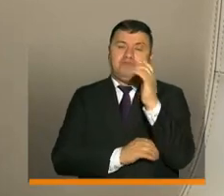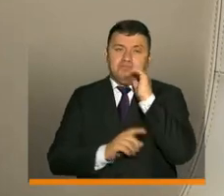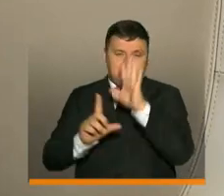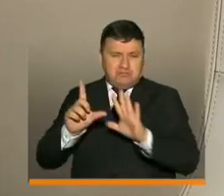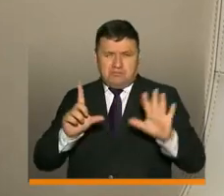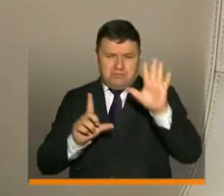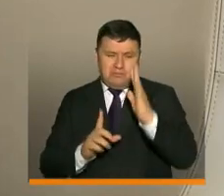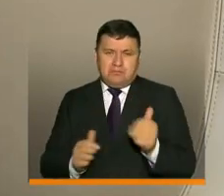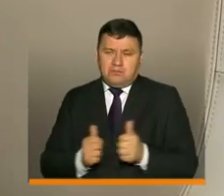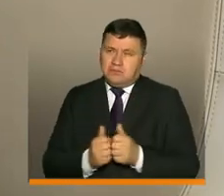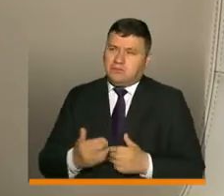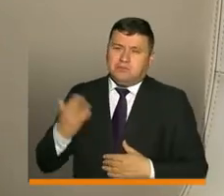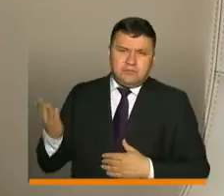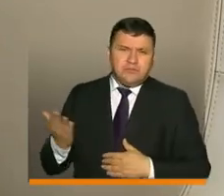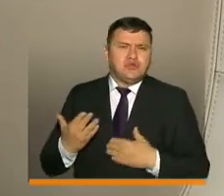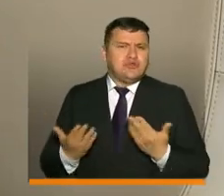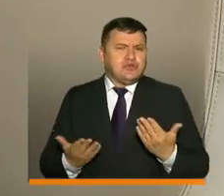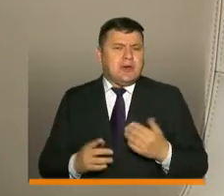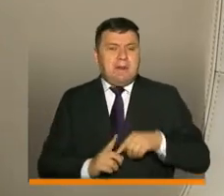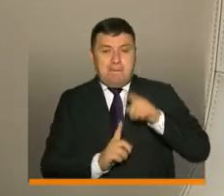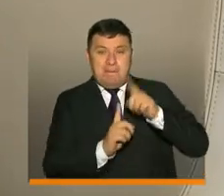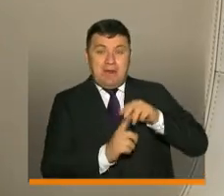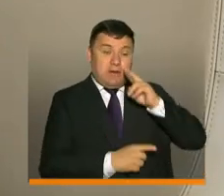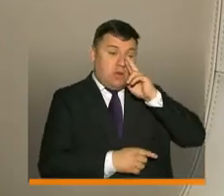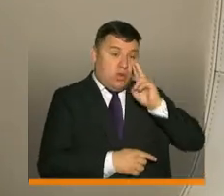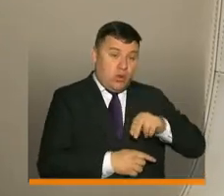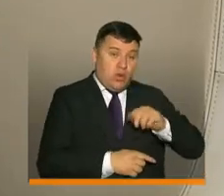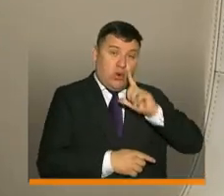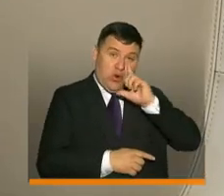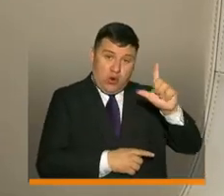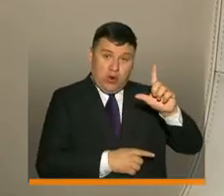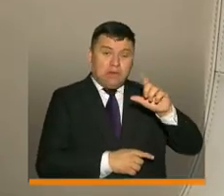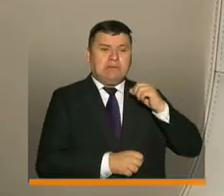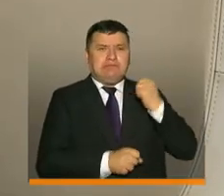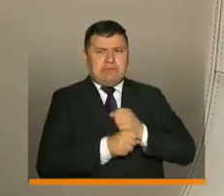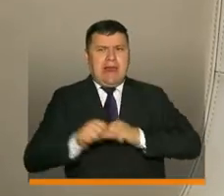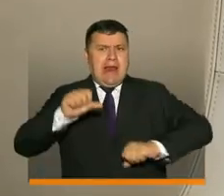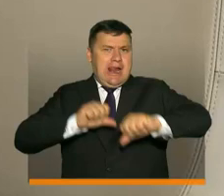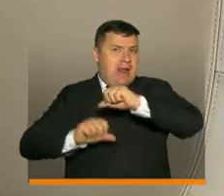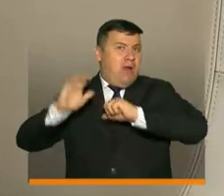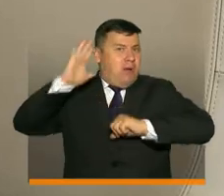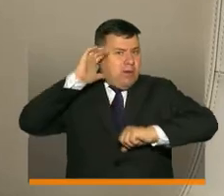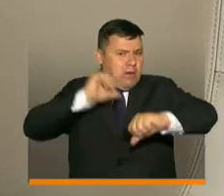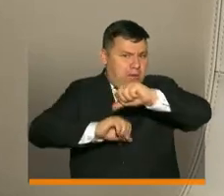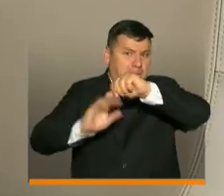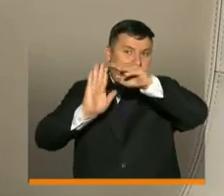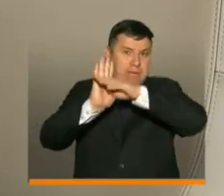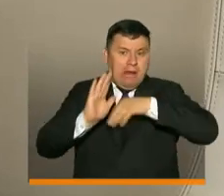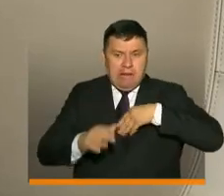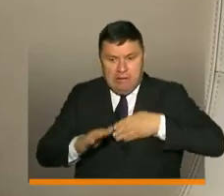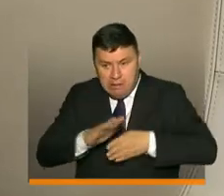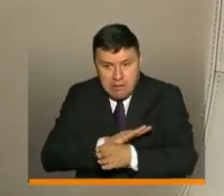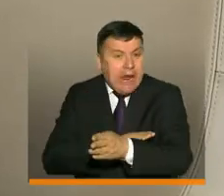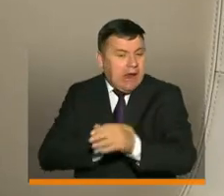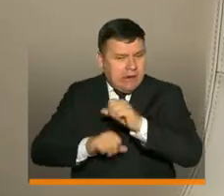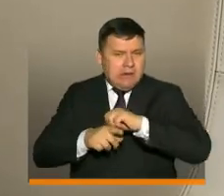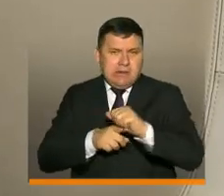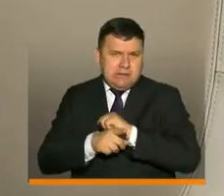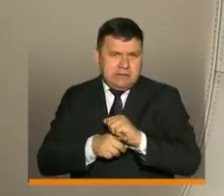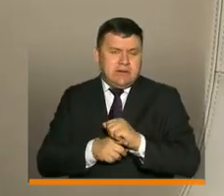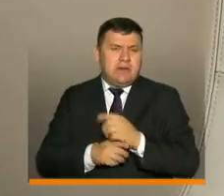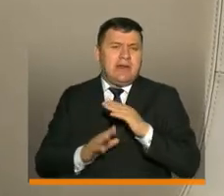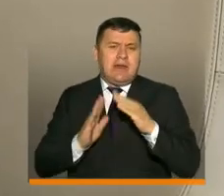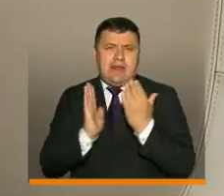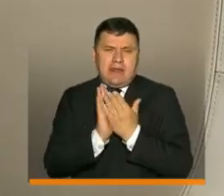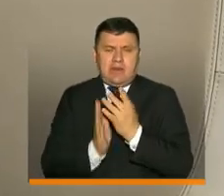imágenes que nos van a compartir cómo en los meses de junio y julio se avanzó en laboratorios con todos los protocolos de bioseguridad y también el